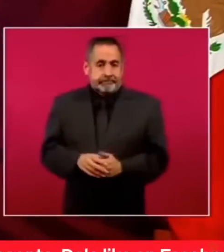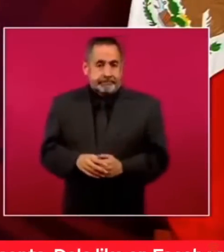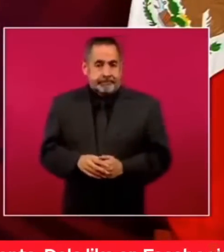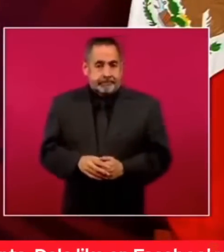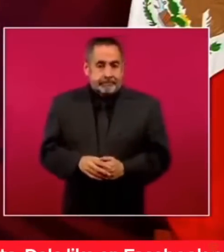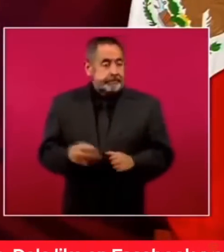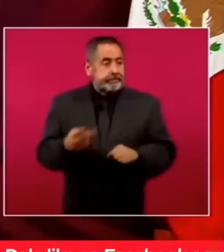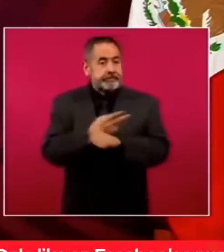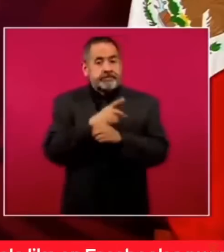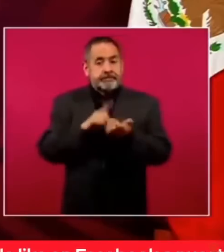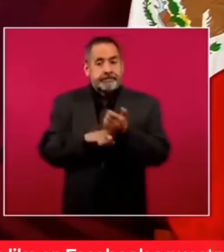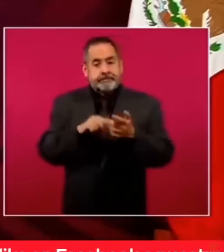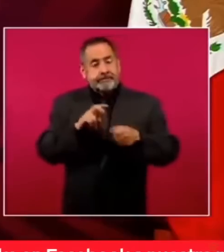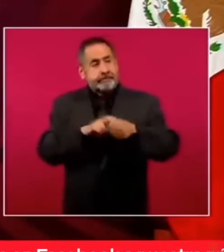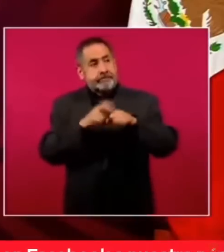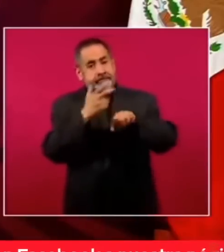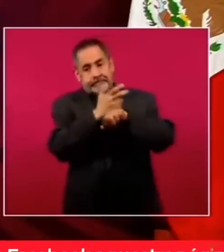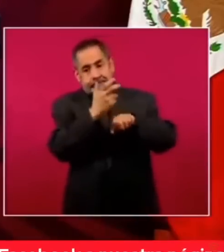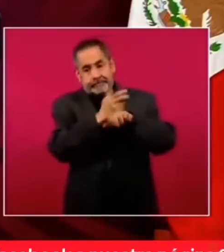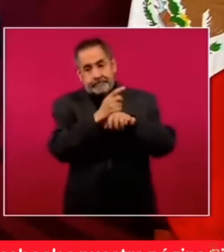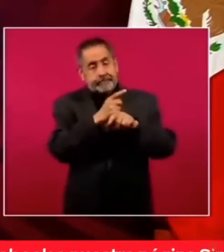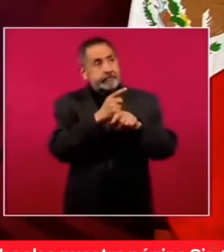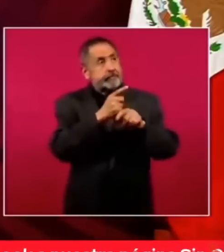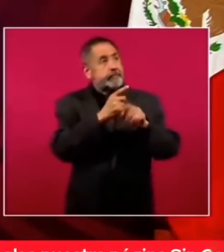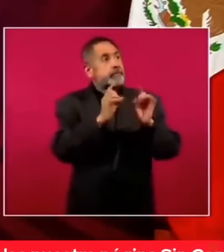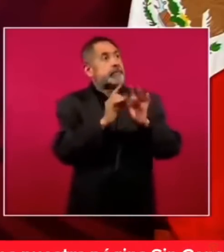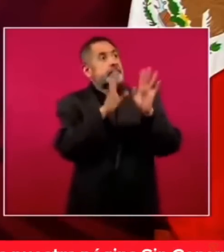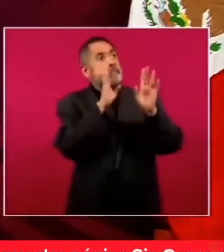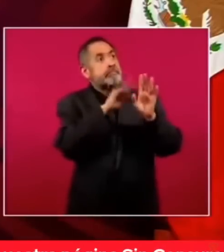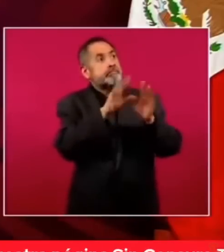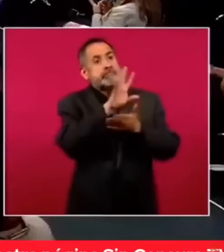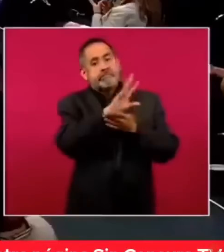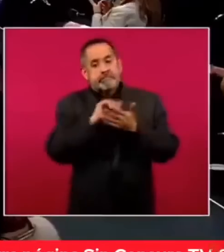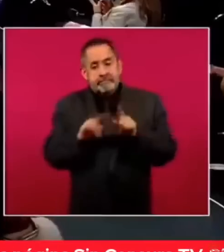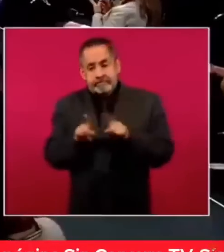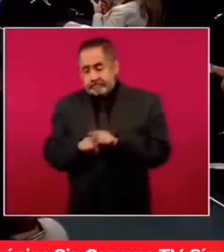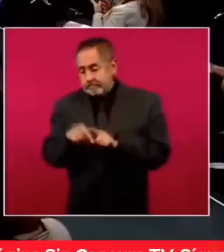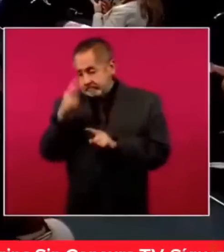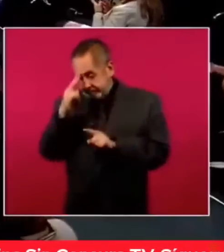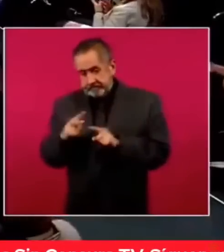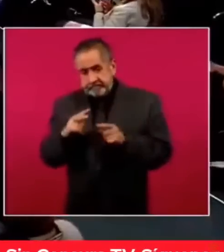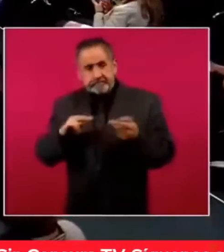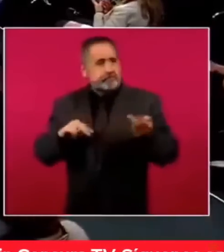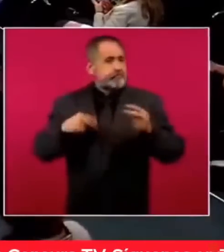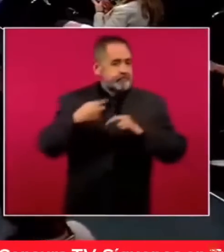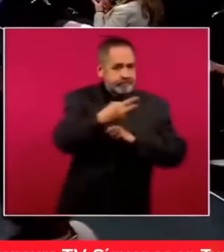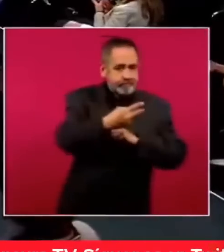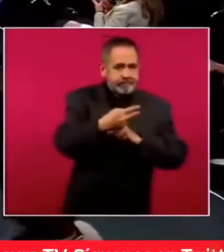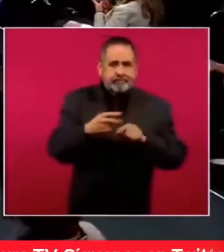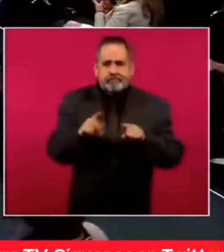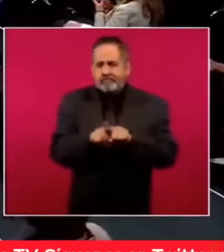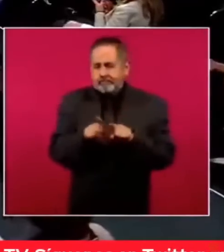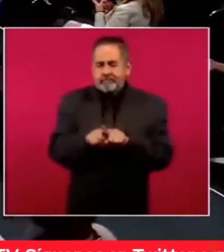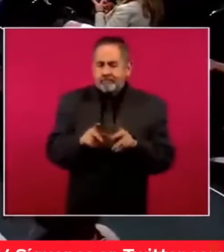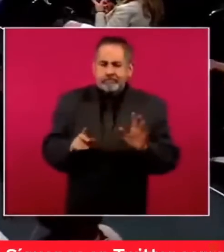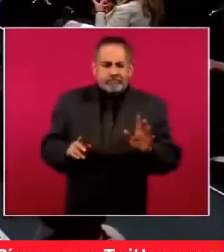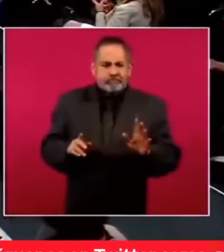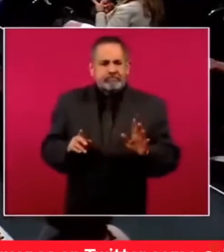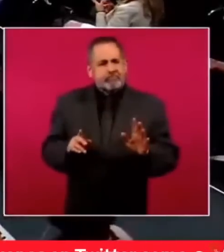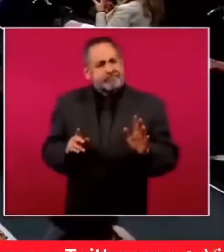sucede en Estados Unidos repercute en México, y lo que sucede en México también repercute en Estados Unidos.